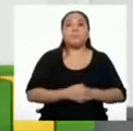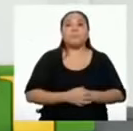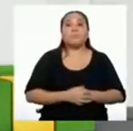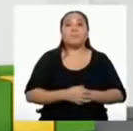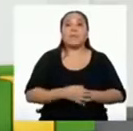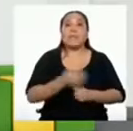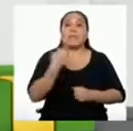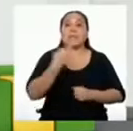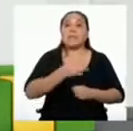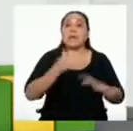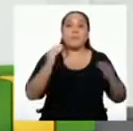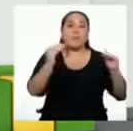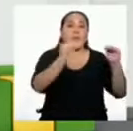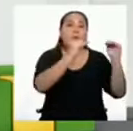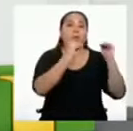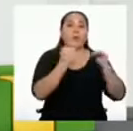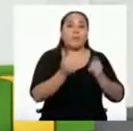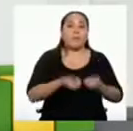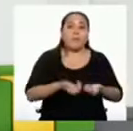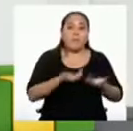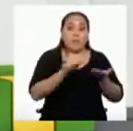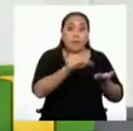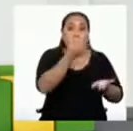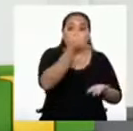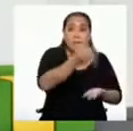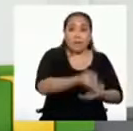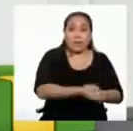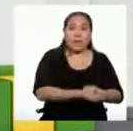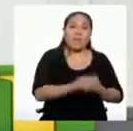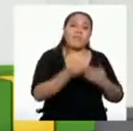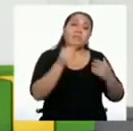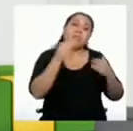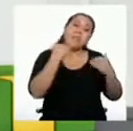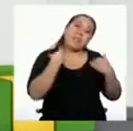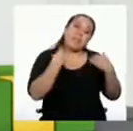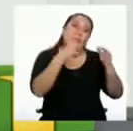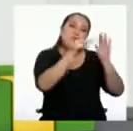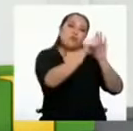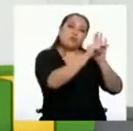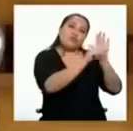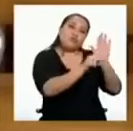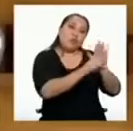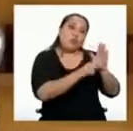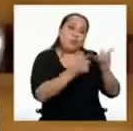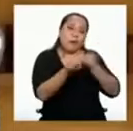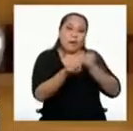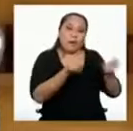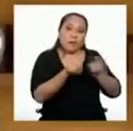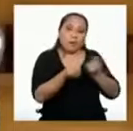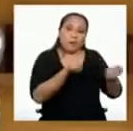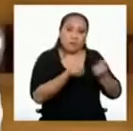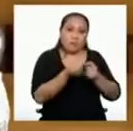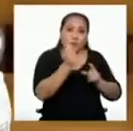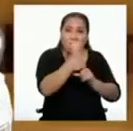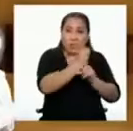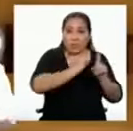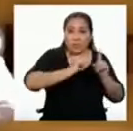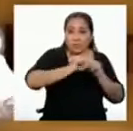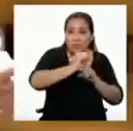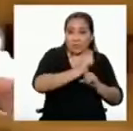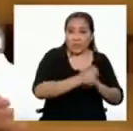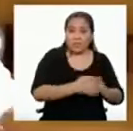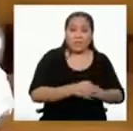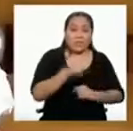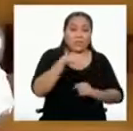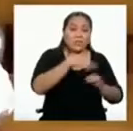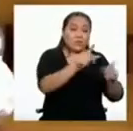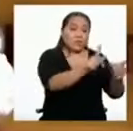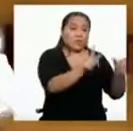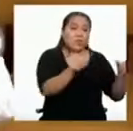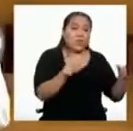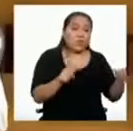igual. Y para garantizarlo, tenemos las normas que regulan a la sociedad. Ocurre que los espacios públicos son